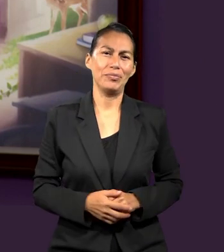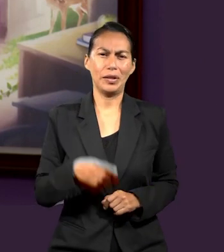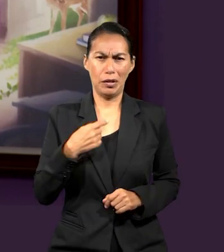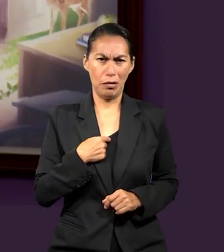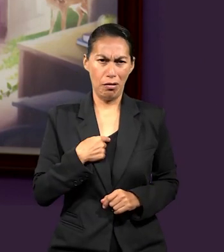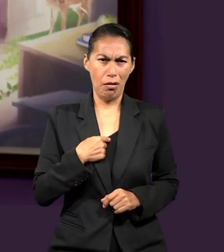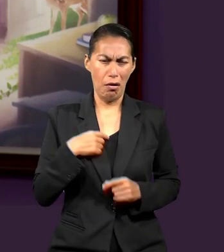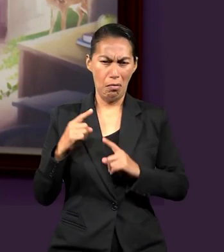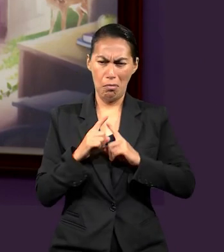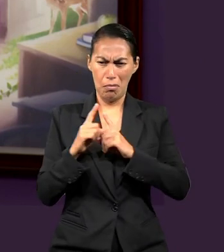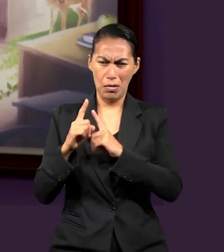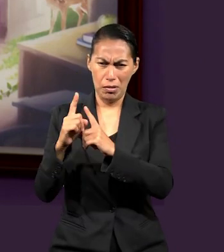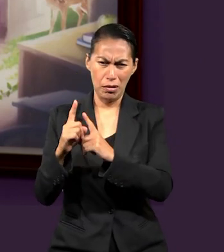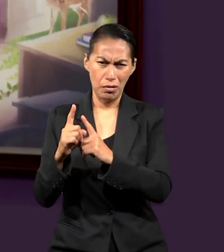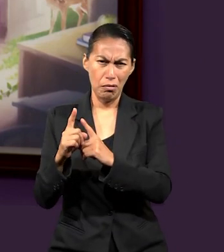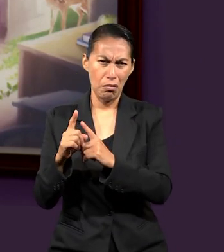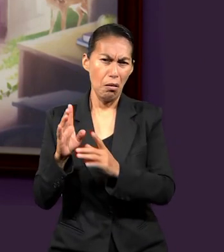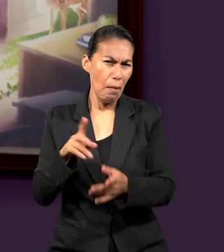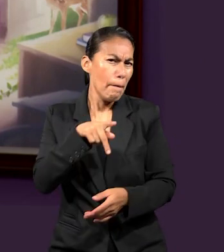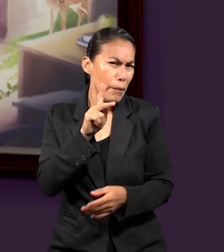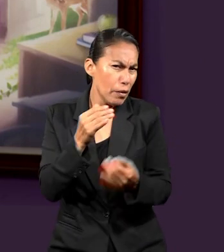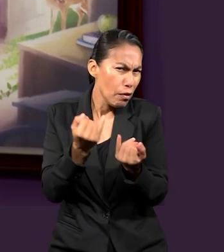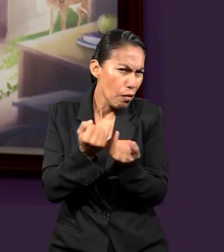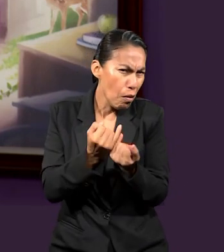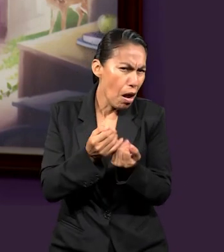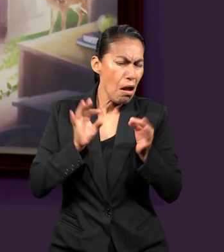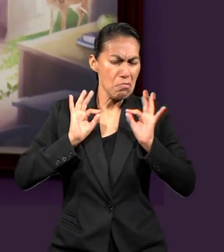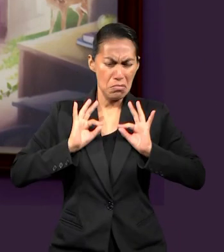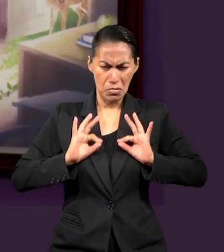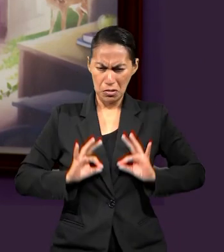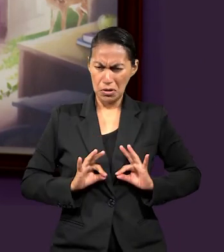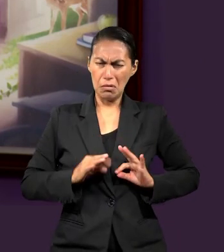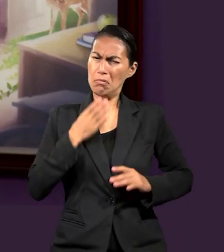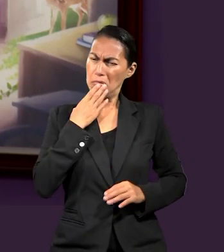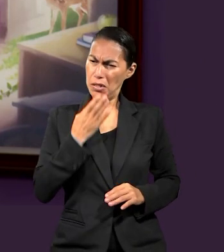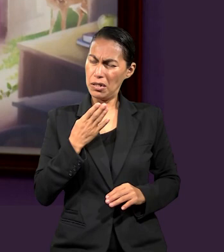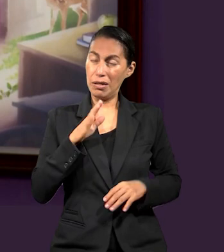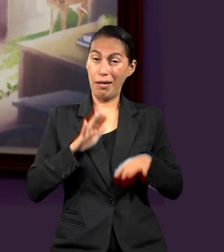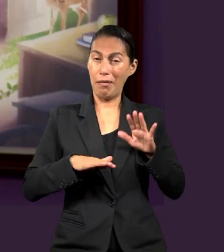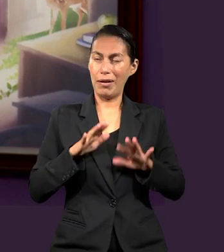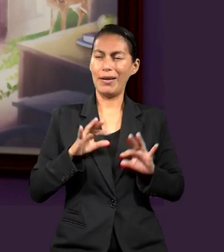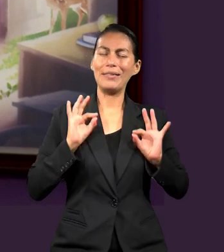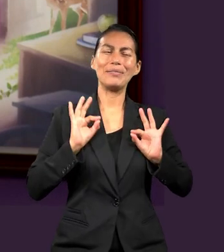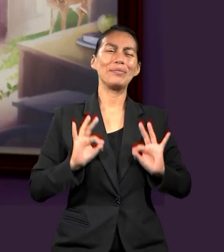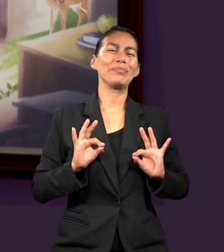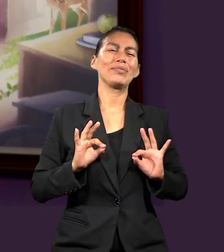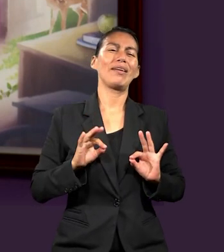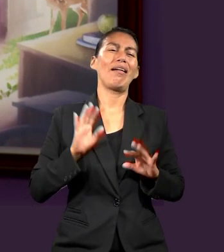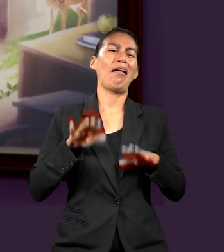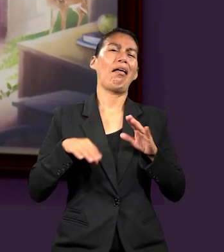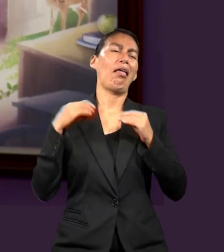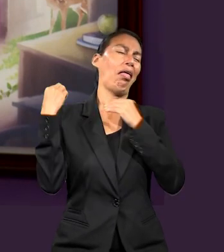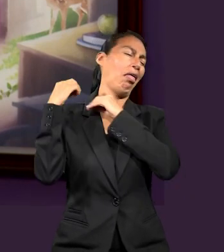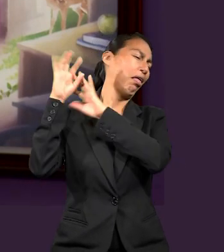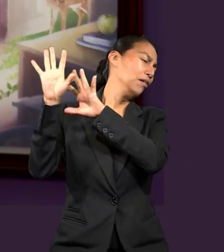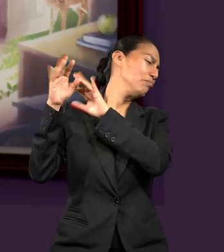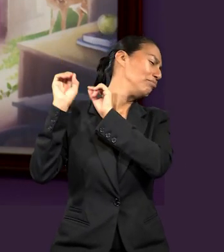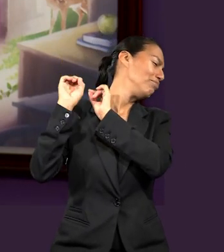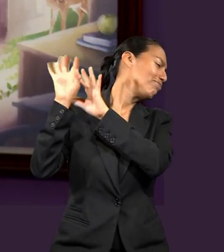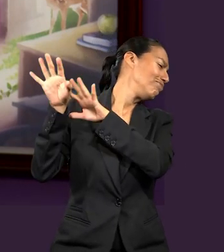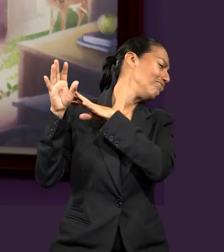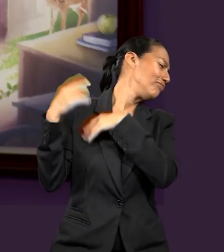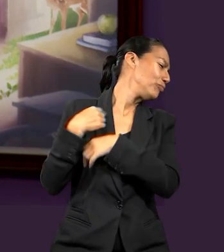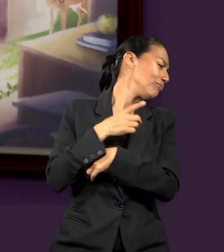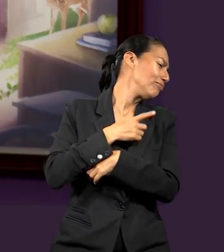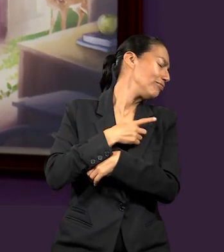pero que debemos proyectarlo no solamente cuando estamos siendo perseguidos, sino cuando estamos en absoluta comodidad, porque a veces ahí se nos olvida que también